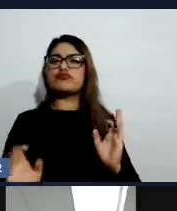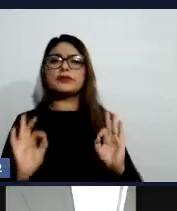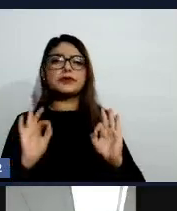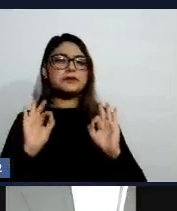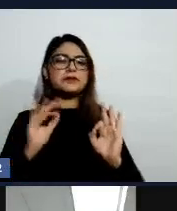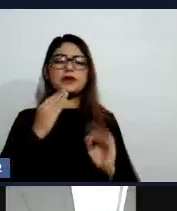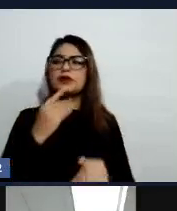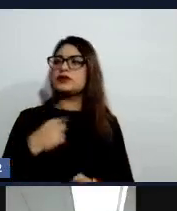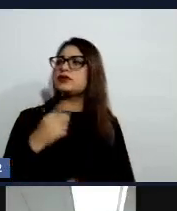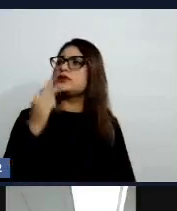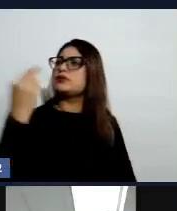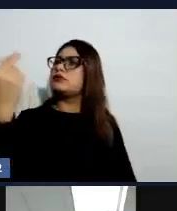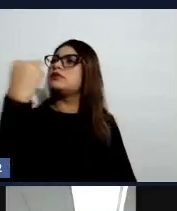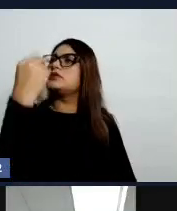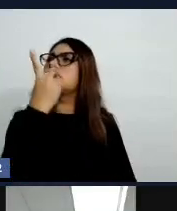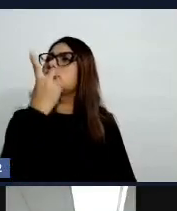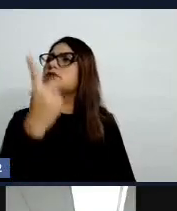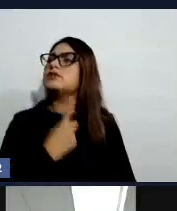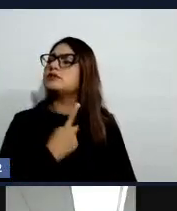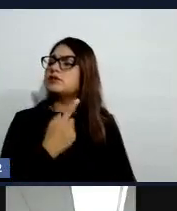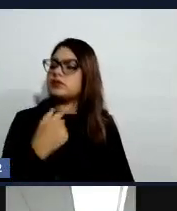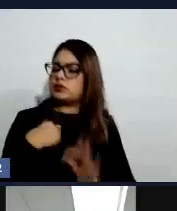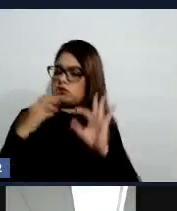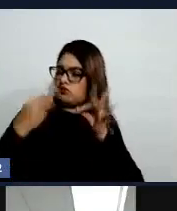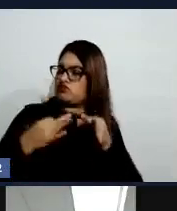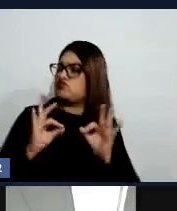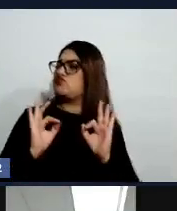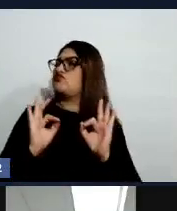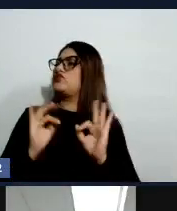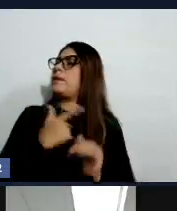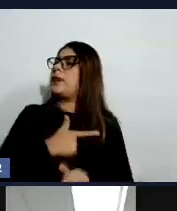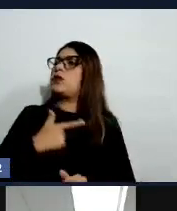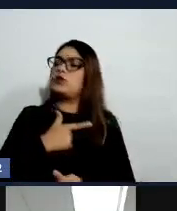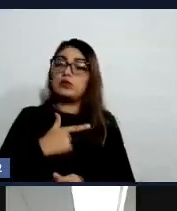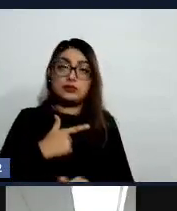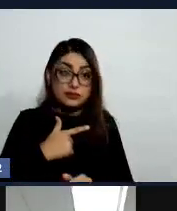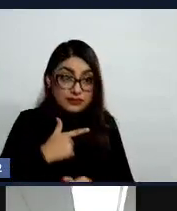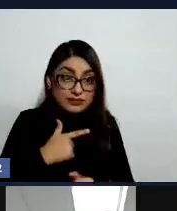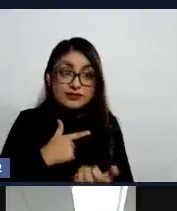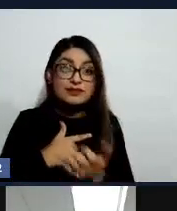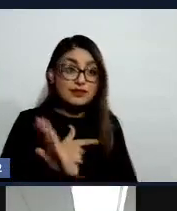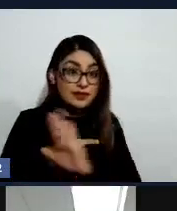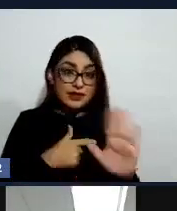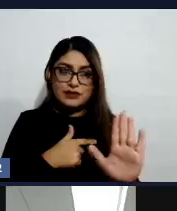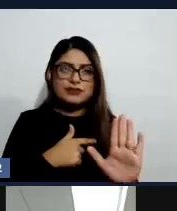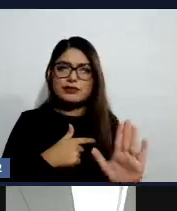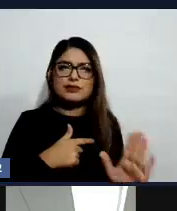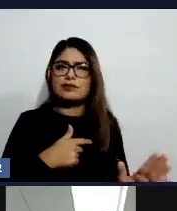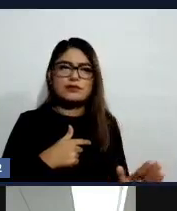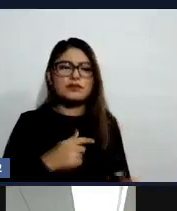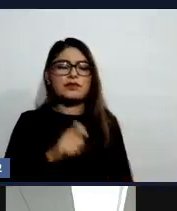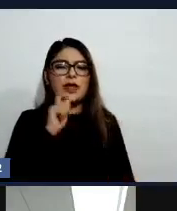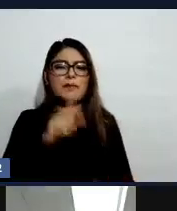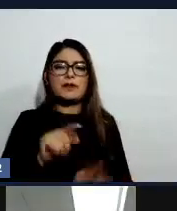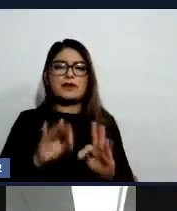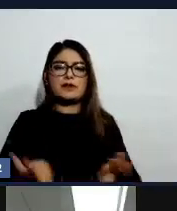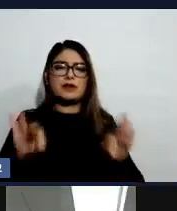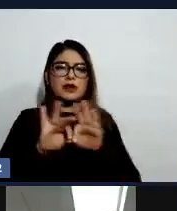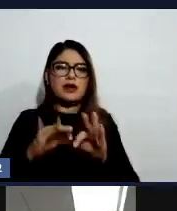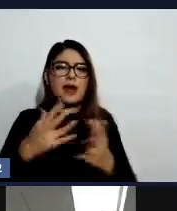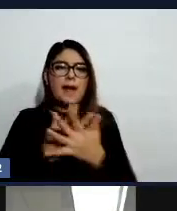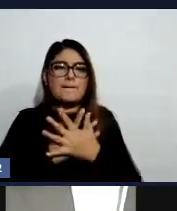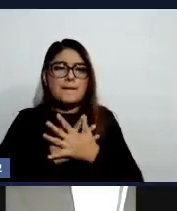¿no? Si no tiene que ver, va mucho más allá que eso. El amarse es cuidarse, es protegerse, es